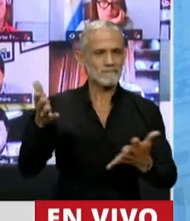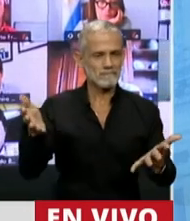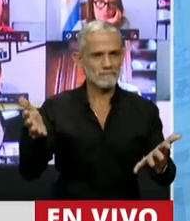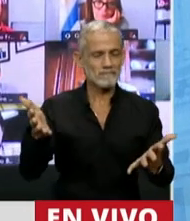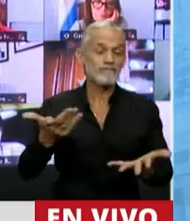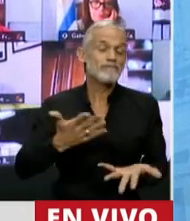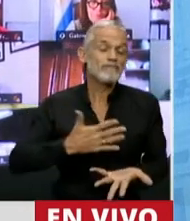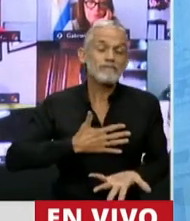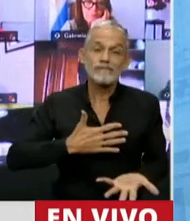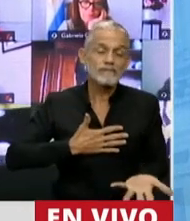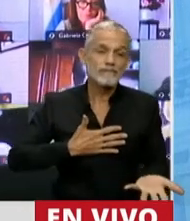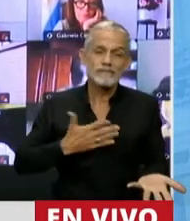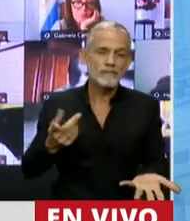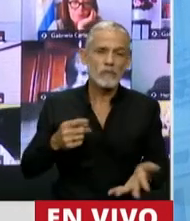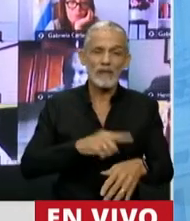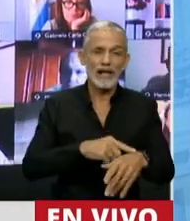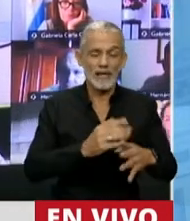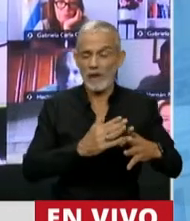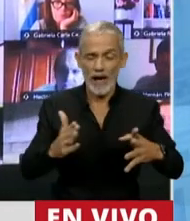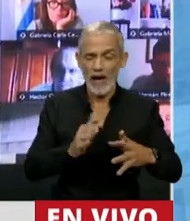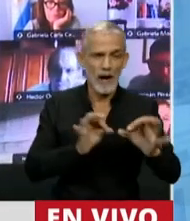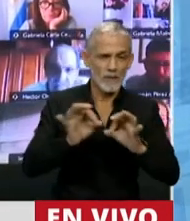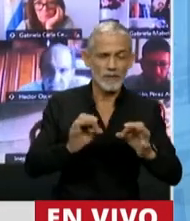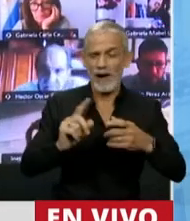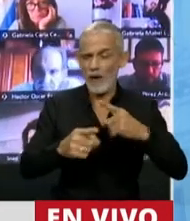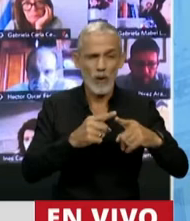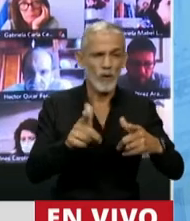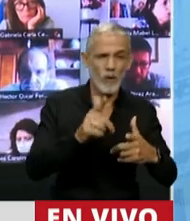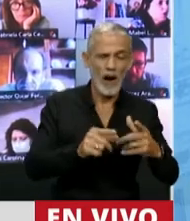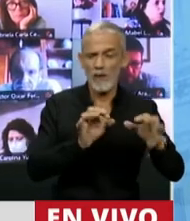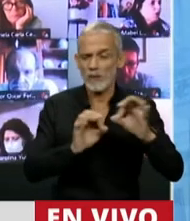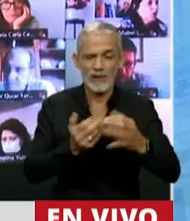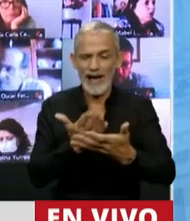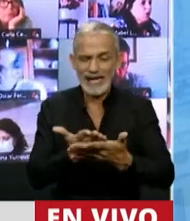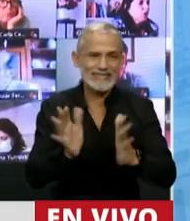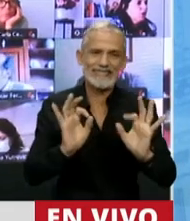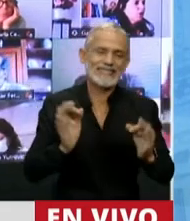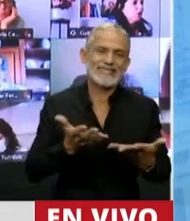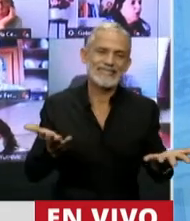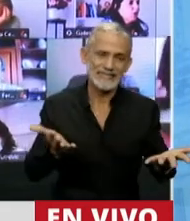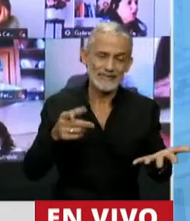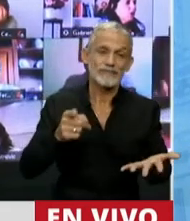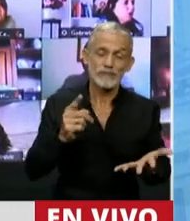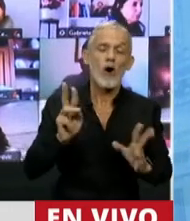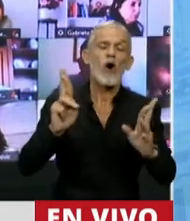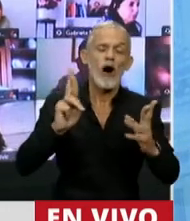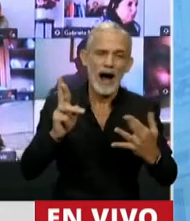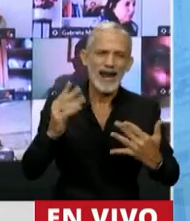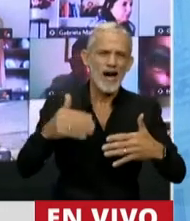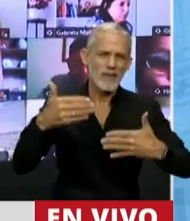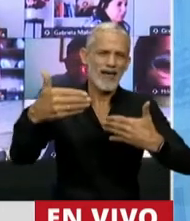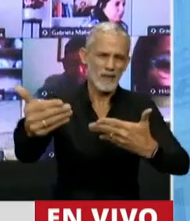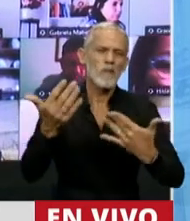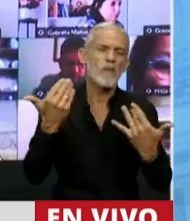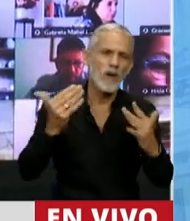lamentablemente no hubo tiempo, no hubo acuerdo, no se pudo hacer. Quiera Dios que lo podamos hacer más